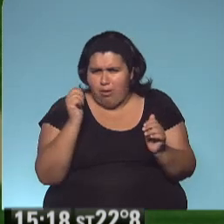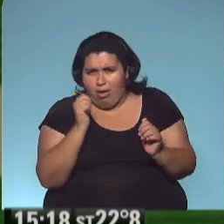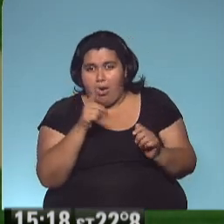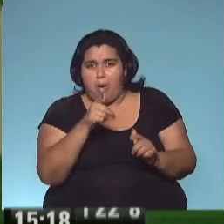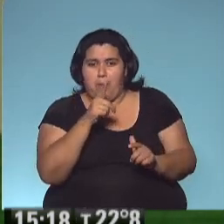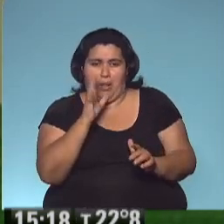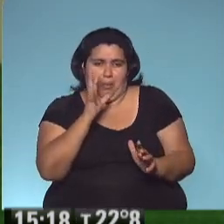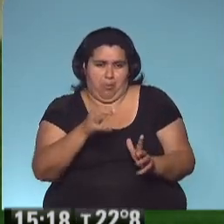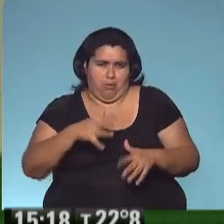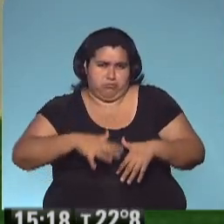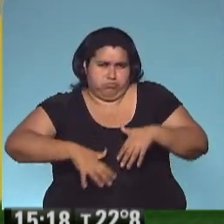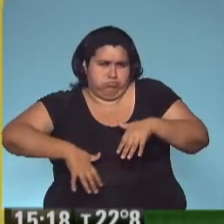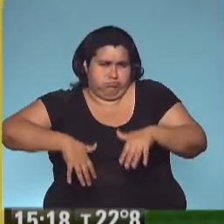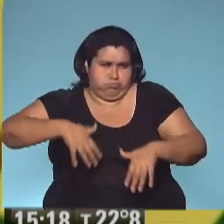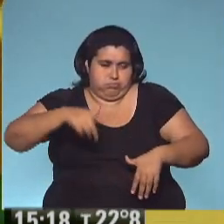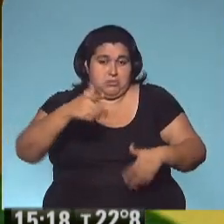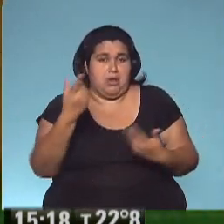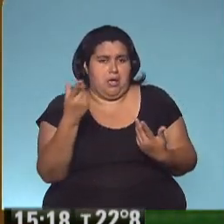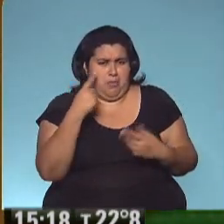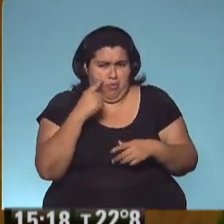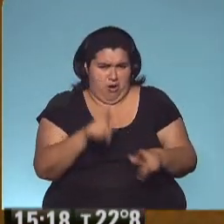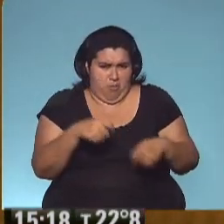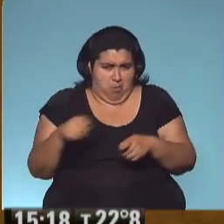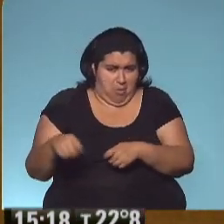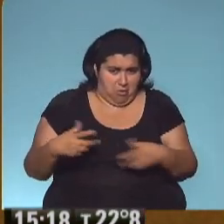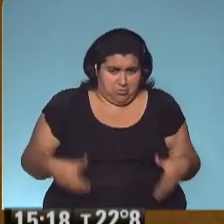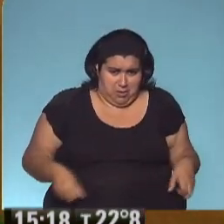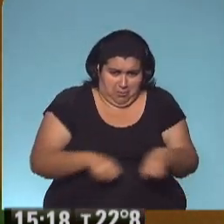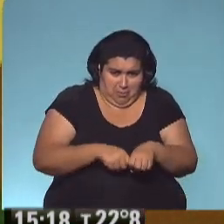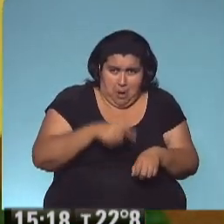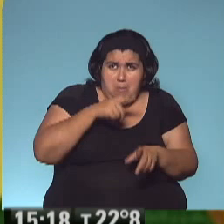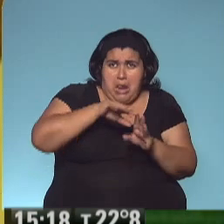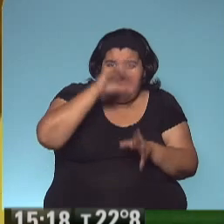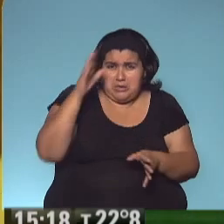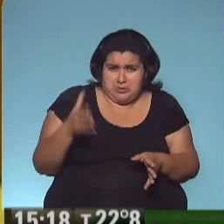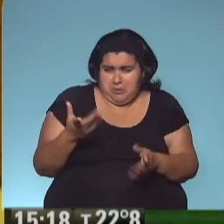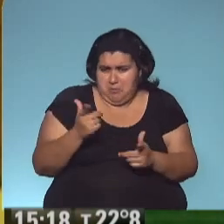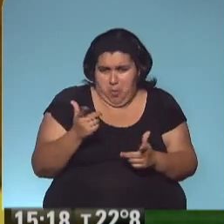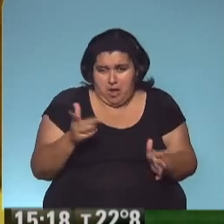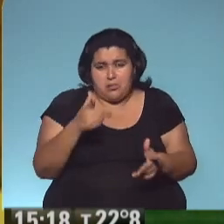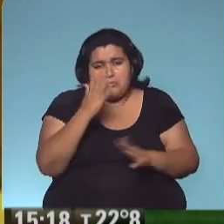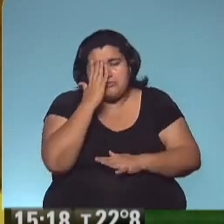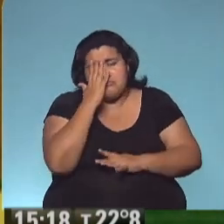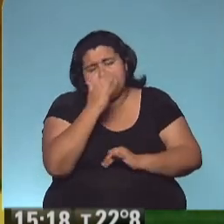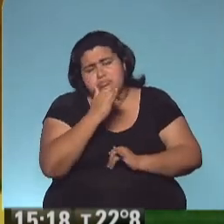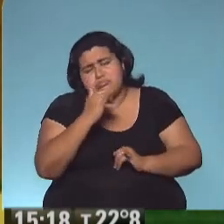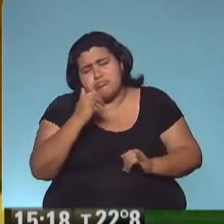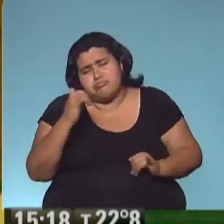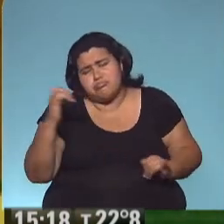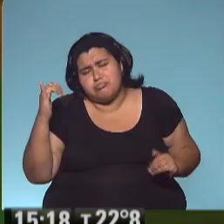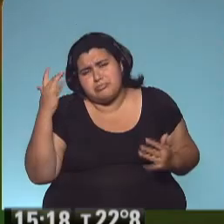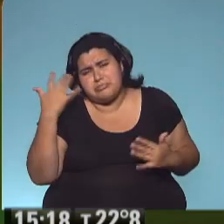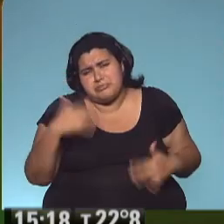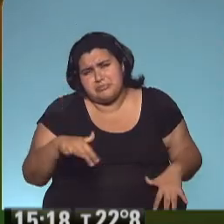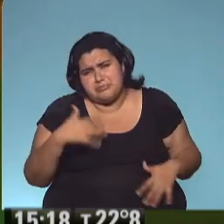era un ogronte, porque las montañas no usan botas lustrosas ni cinturones de cuero. Y roncaba además como solo roncan